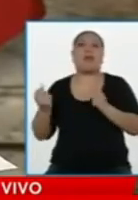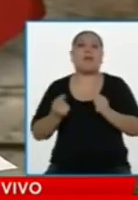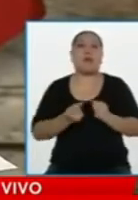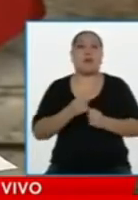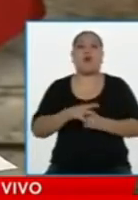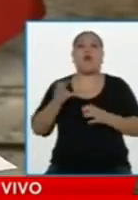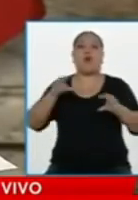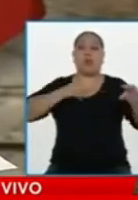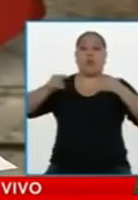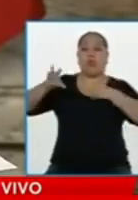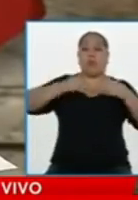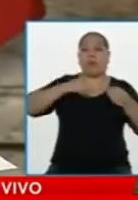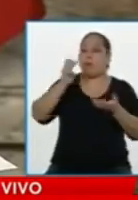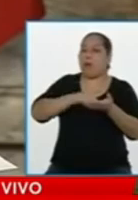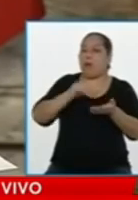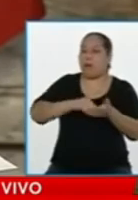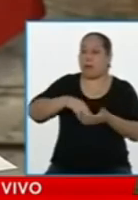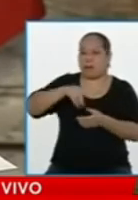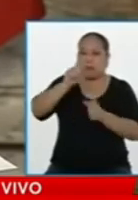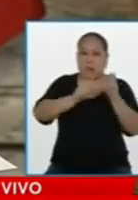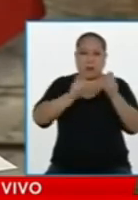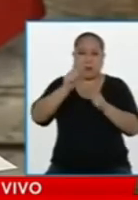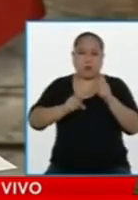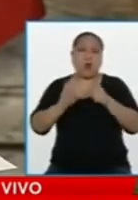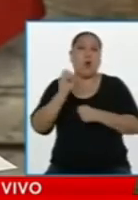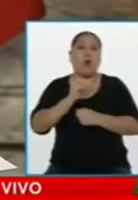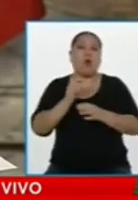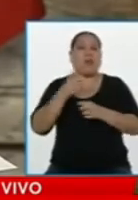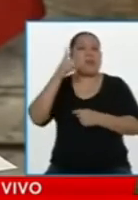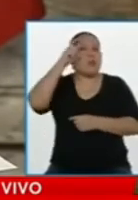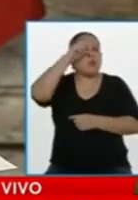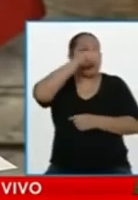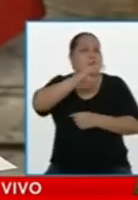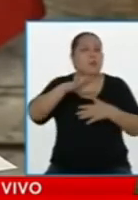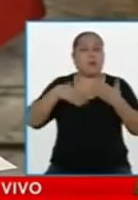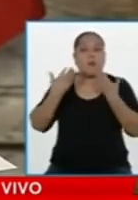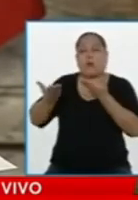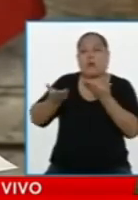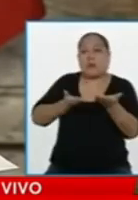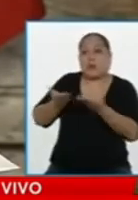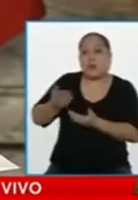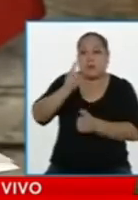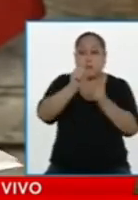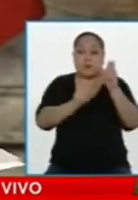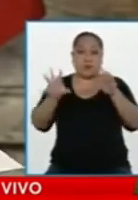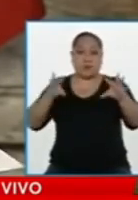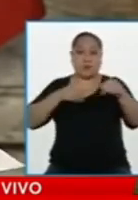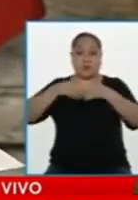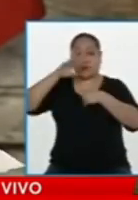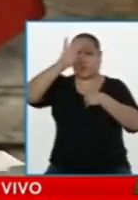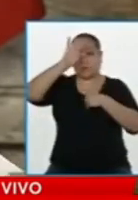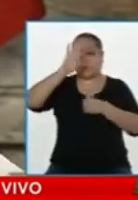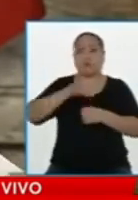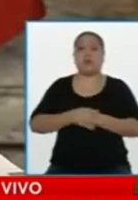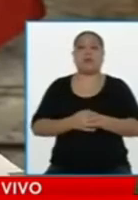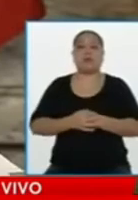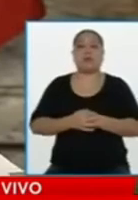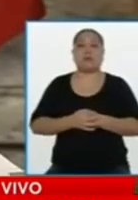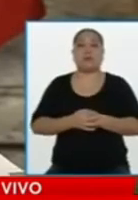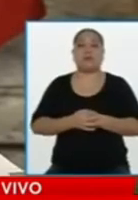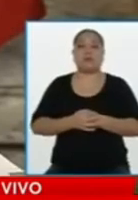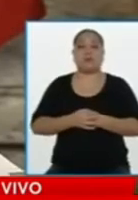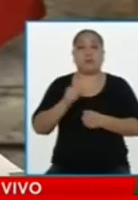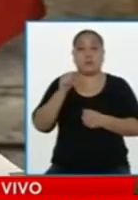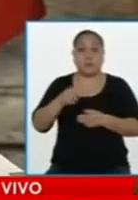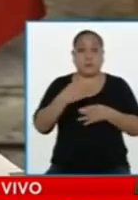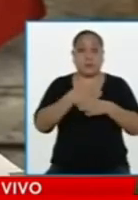porque realmente fue una cosa mundial, ¿no? Y bueno, nos quedamos un poco quietos. Y aprovecharon